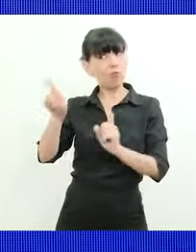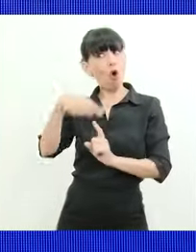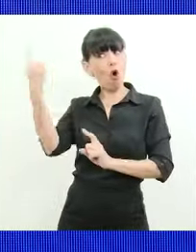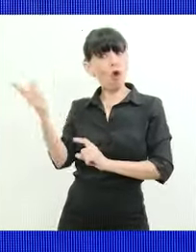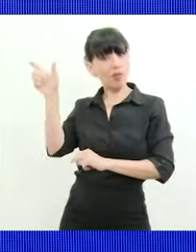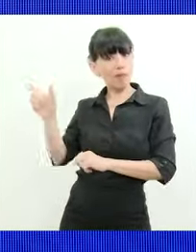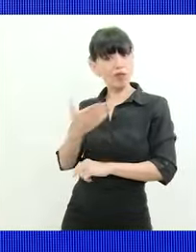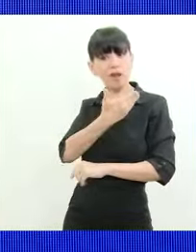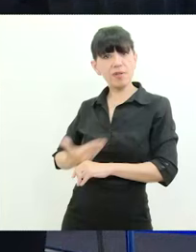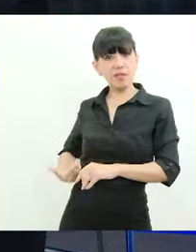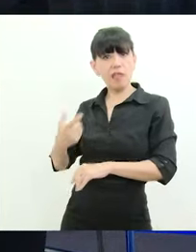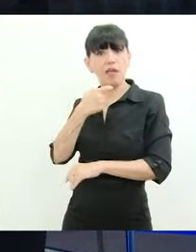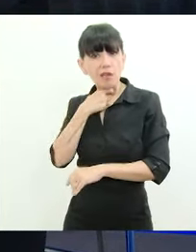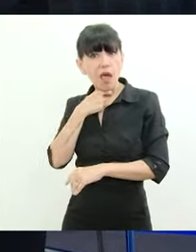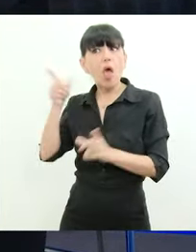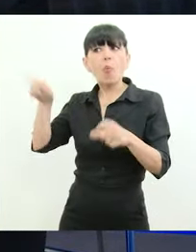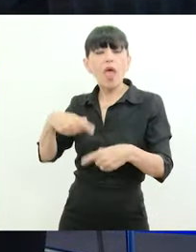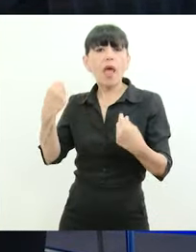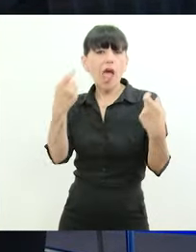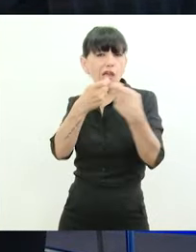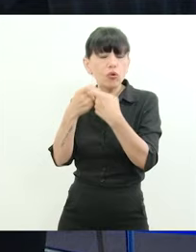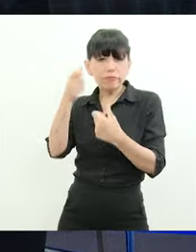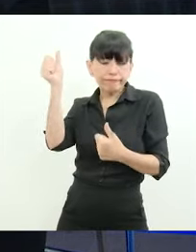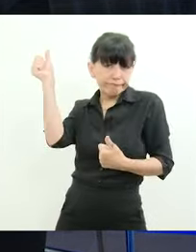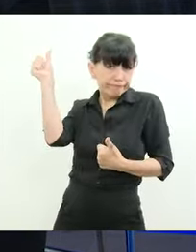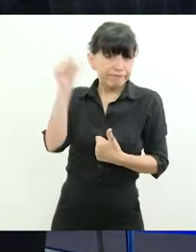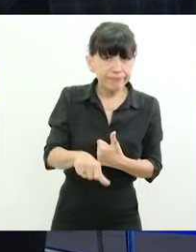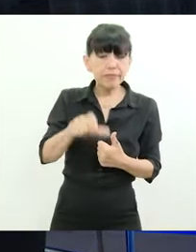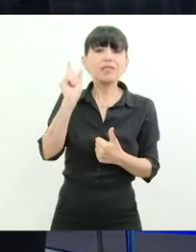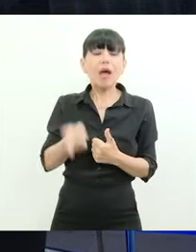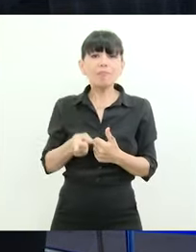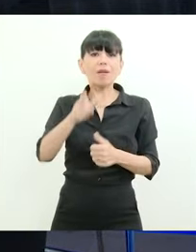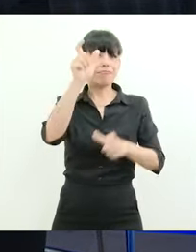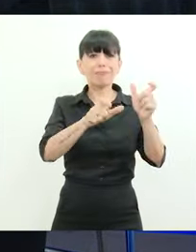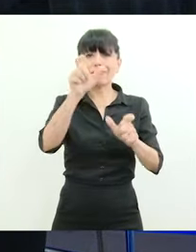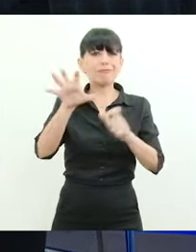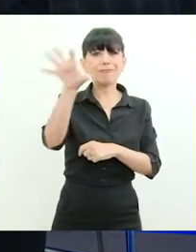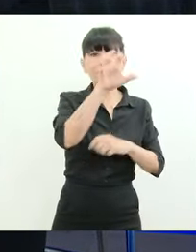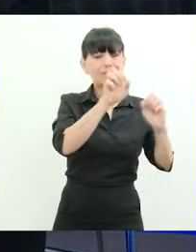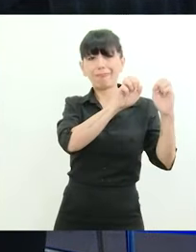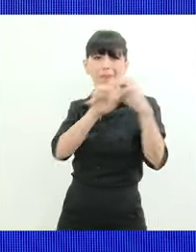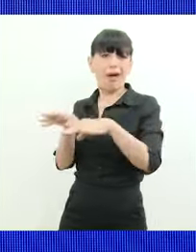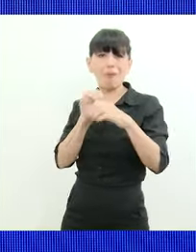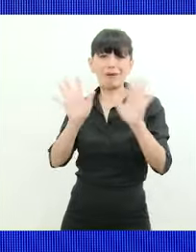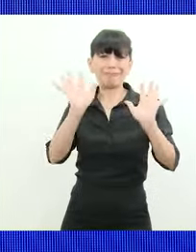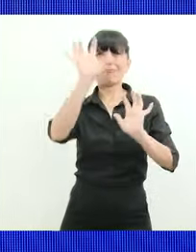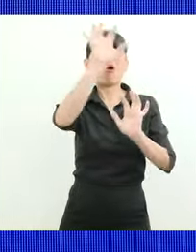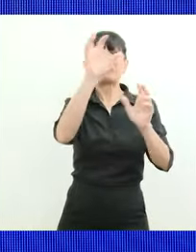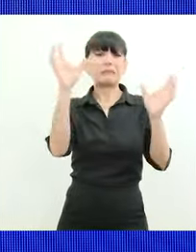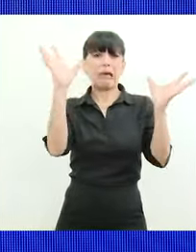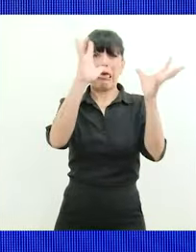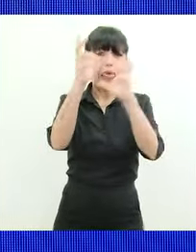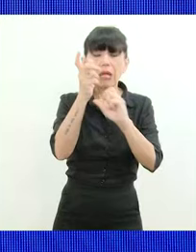procesos de caída de la industria y de mucha migración interna. Casi un millón de personas abandonaron el norte